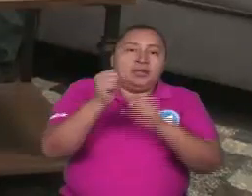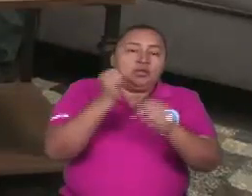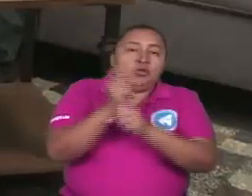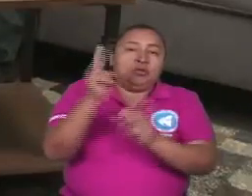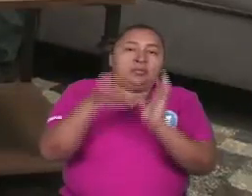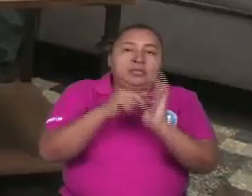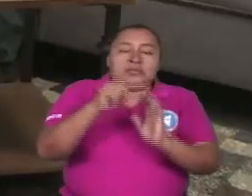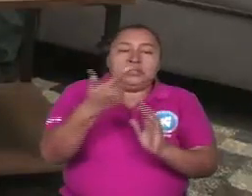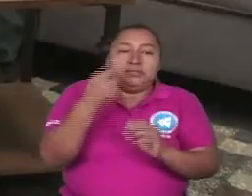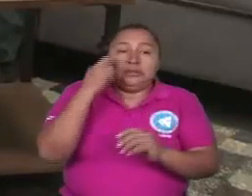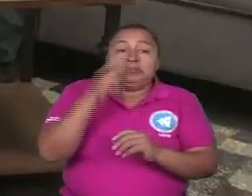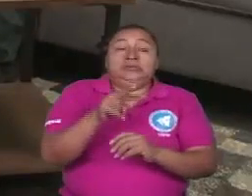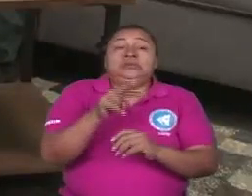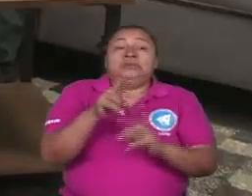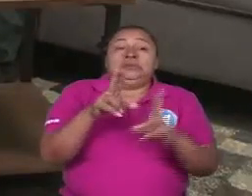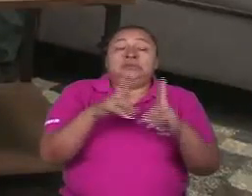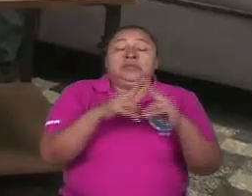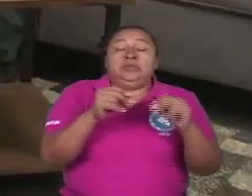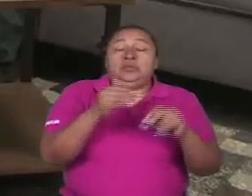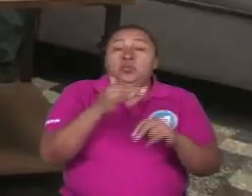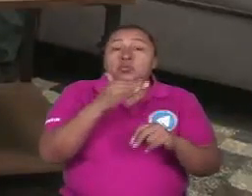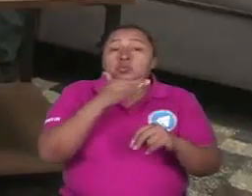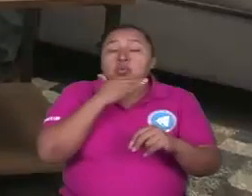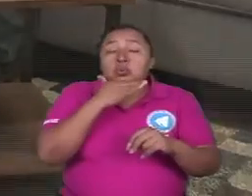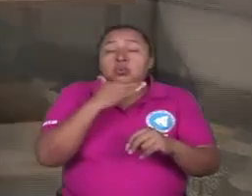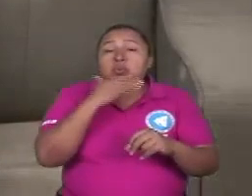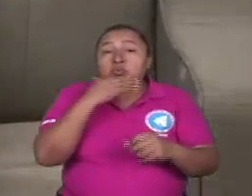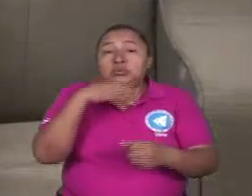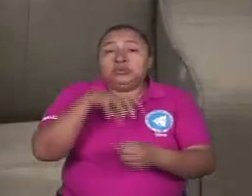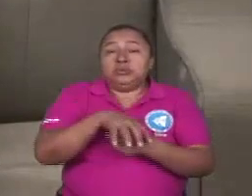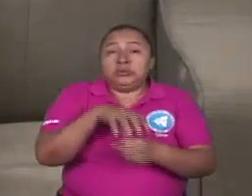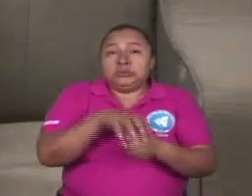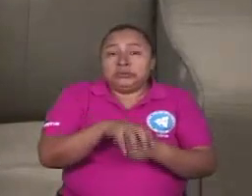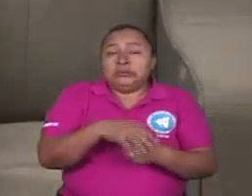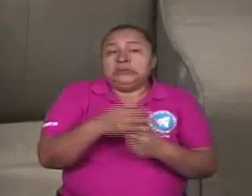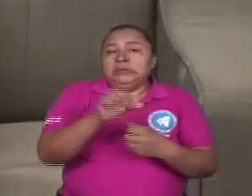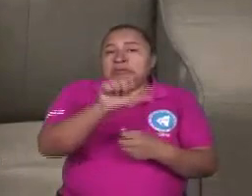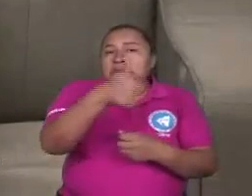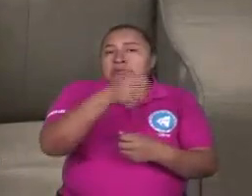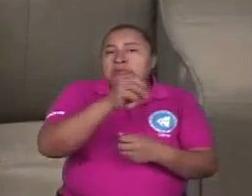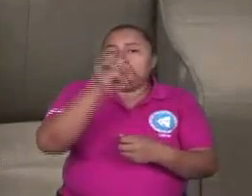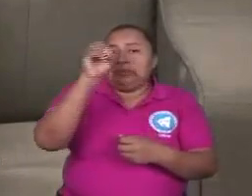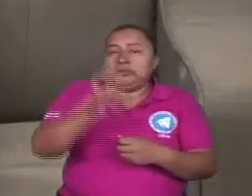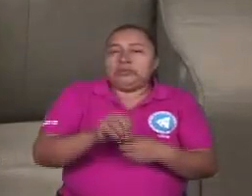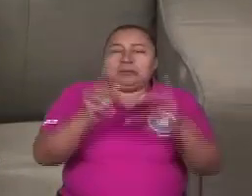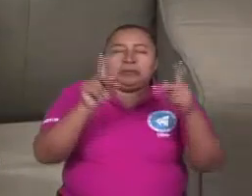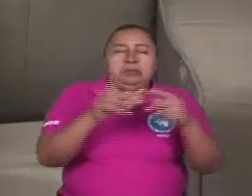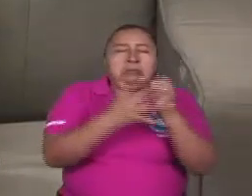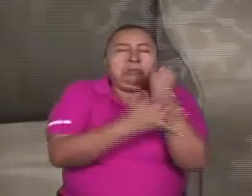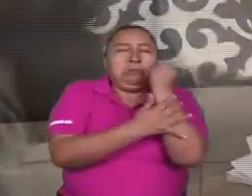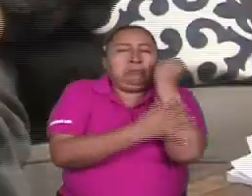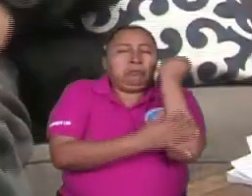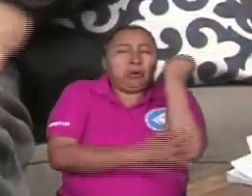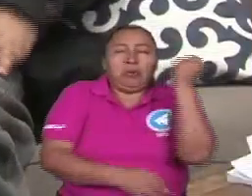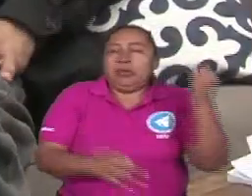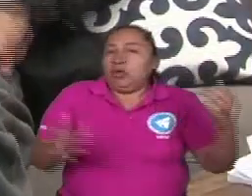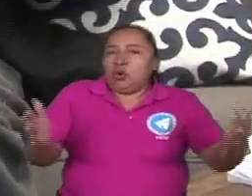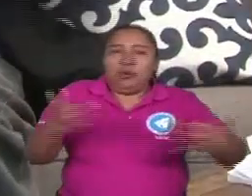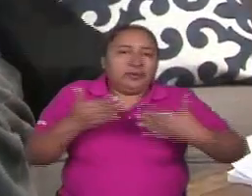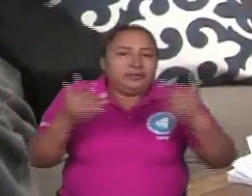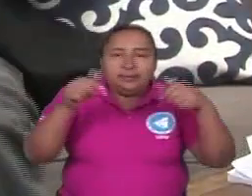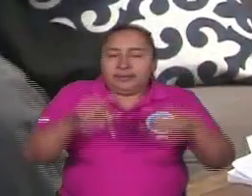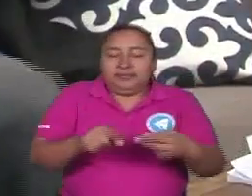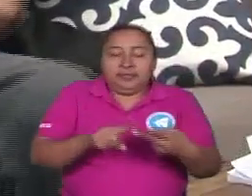encontramos un país con dificultades serias, ¿me entiendes? Con el 60% de pobreza, la gente estaba en pobreza terrible, aquí